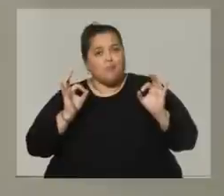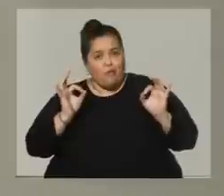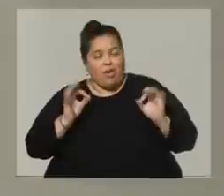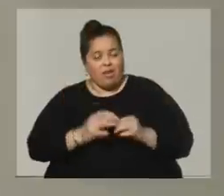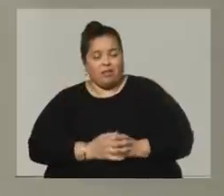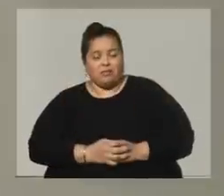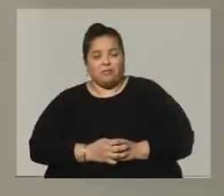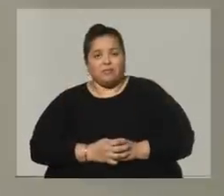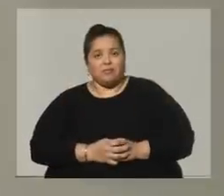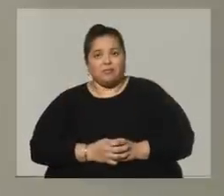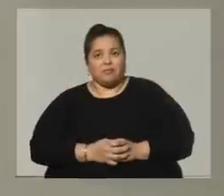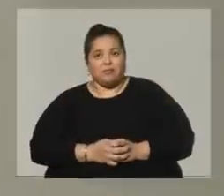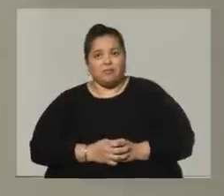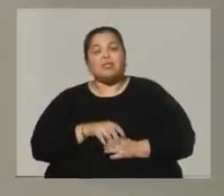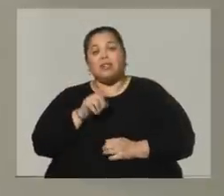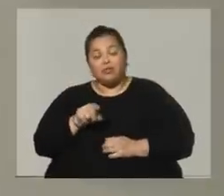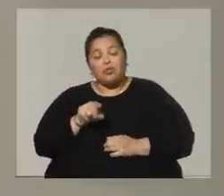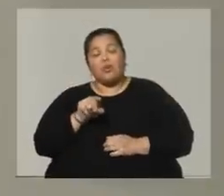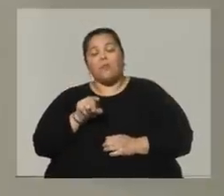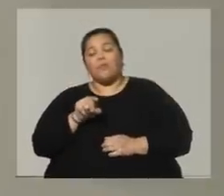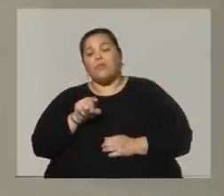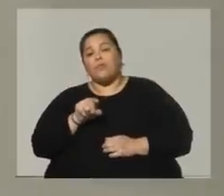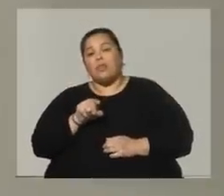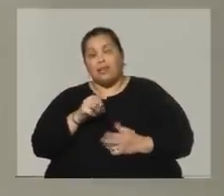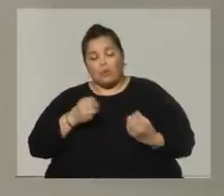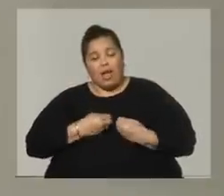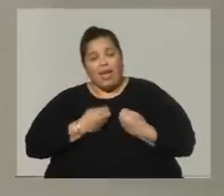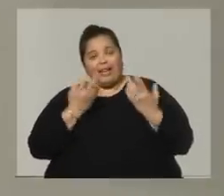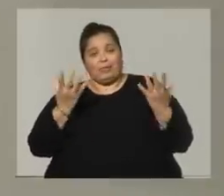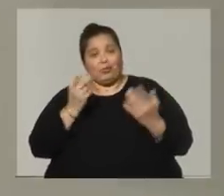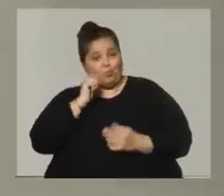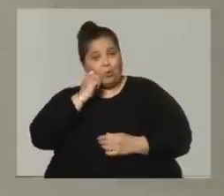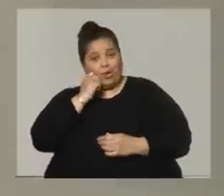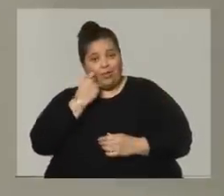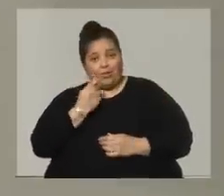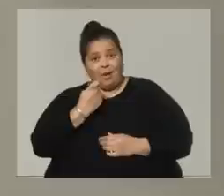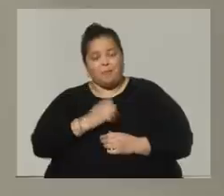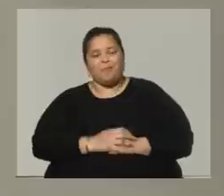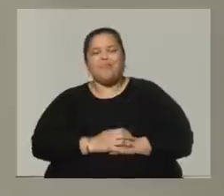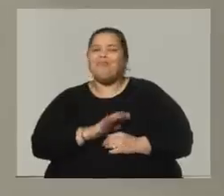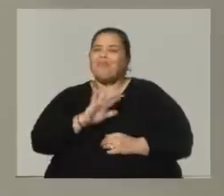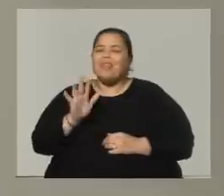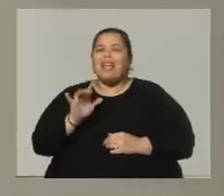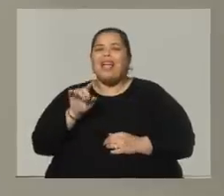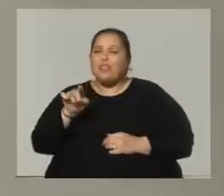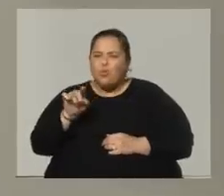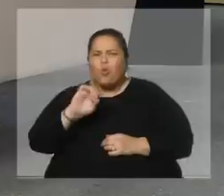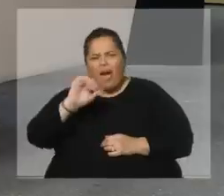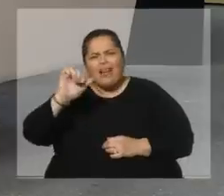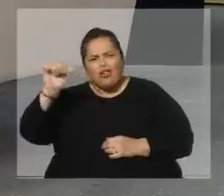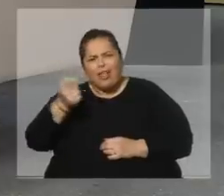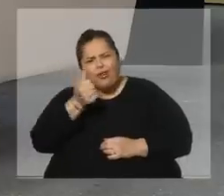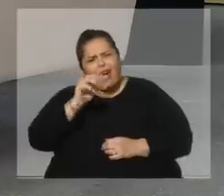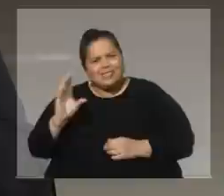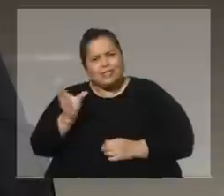hace llegar. Es una expresión muy linda. Sergio, has logrado casi todo lo que has querido.